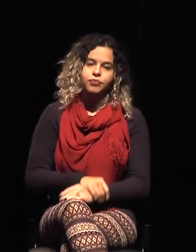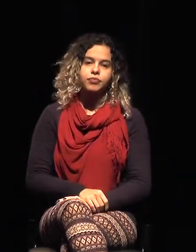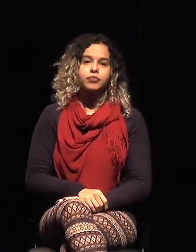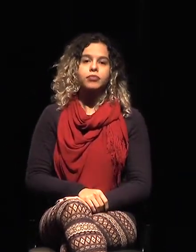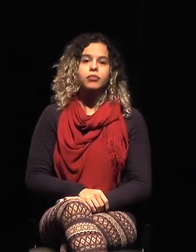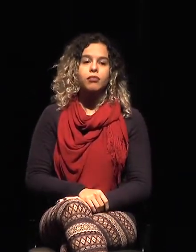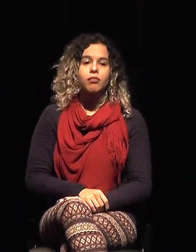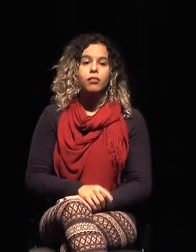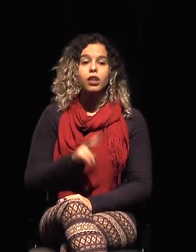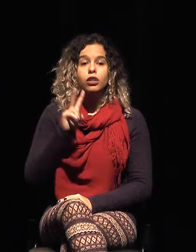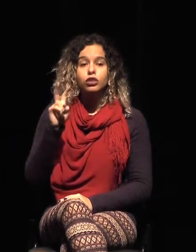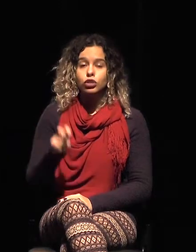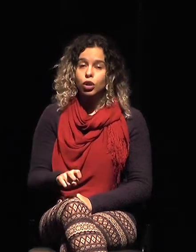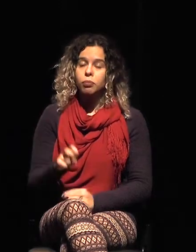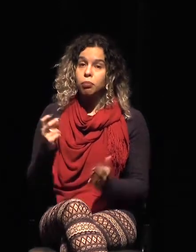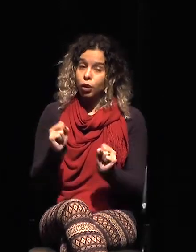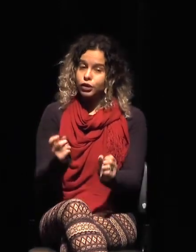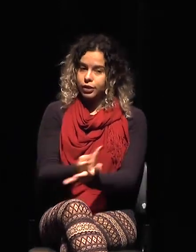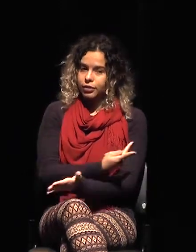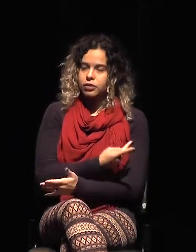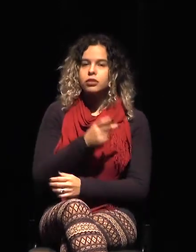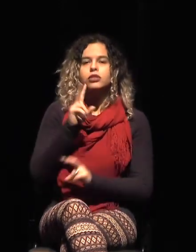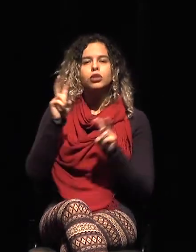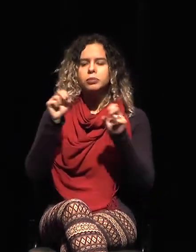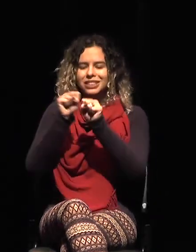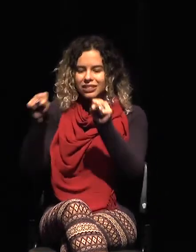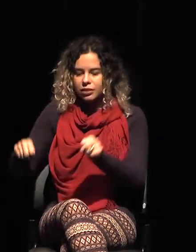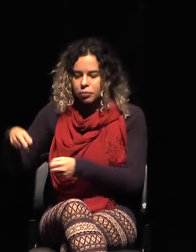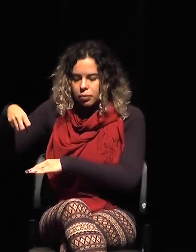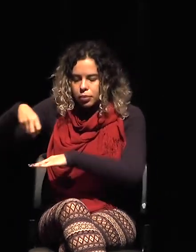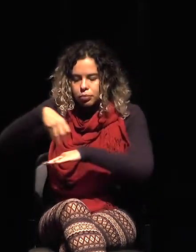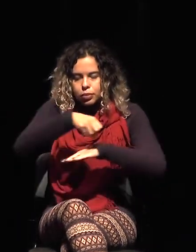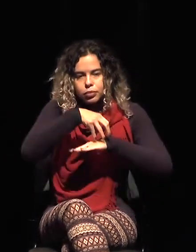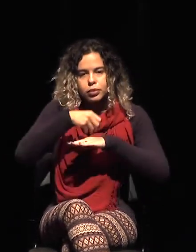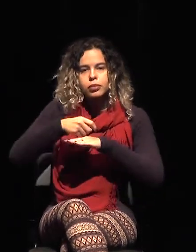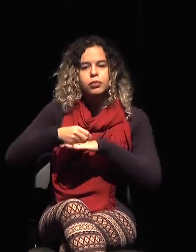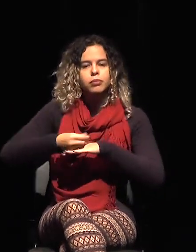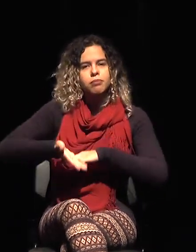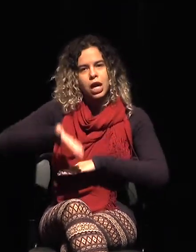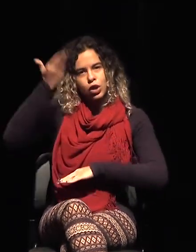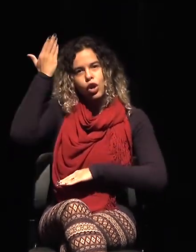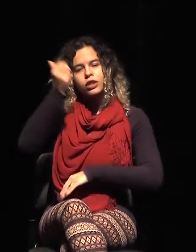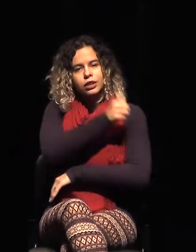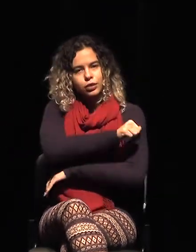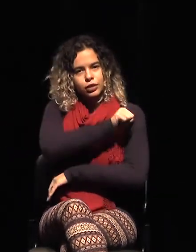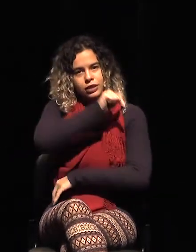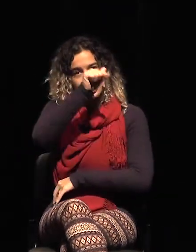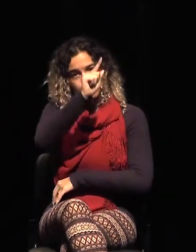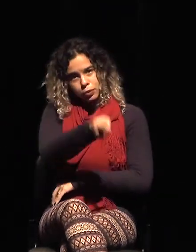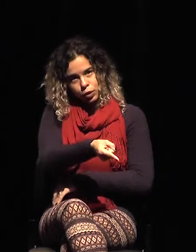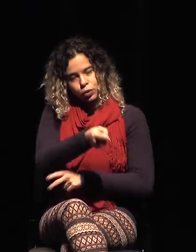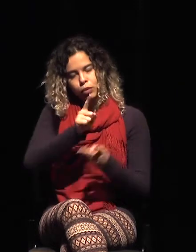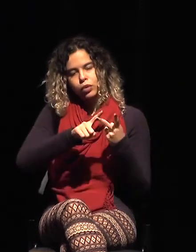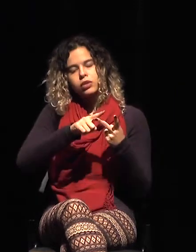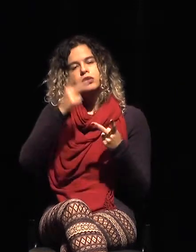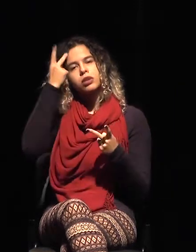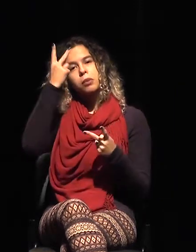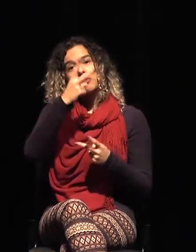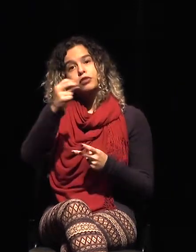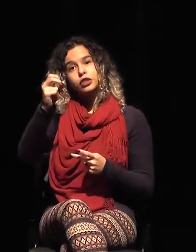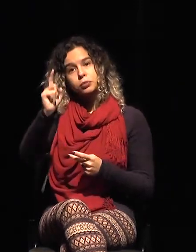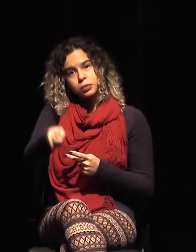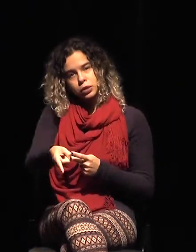del sistema. El número es un poco más fuerte. Río de Janeiro, 7.000. San Paolo, 20.000. Y Curitiba, pues, no tiene remesas